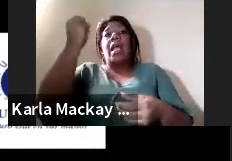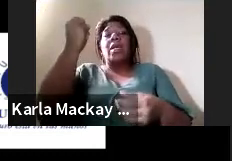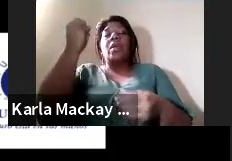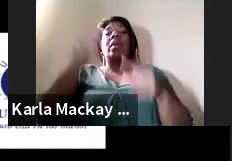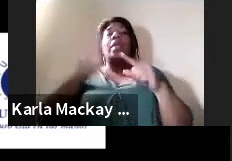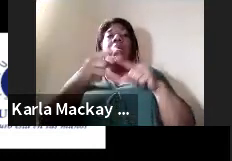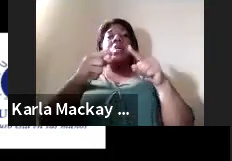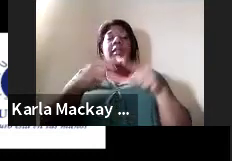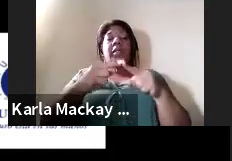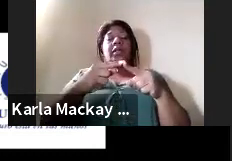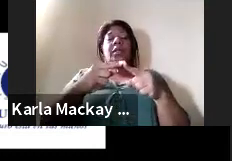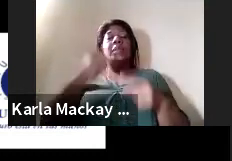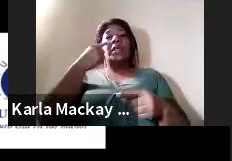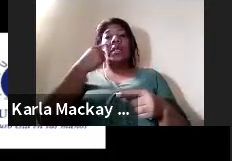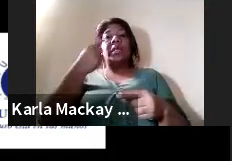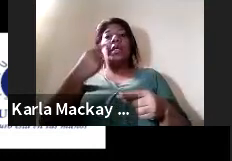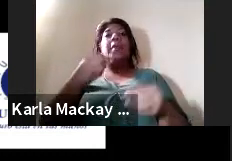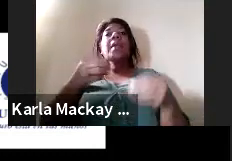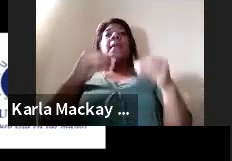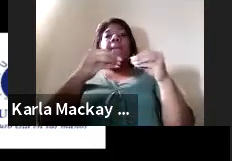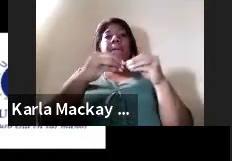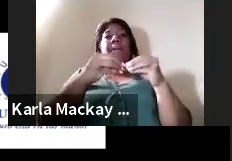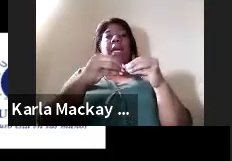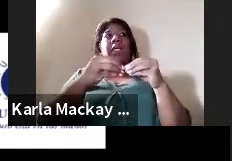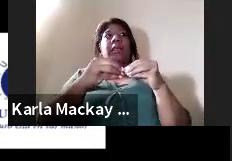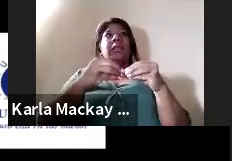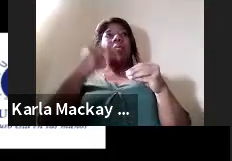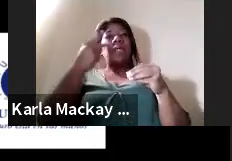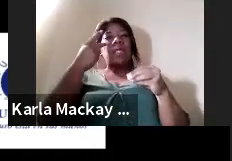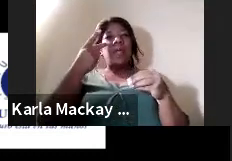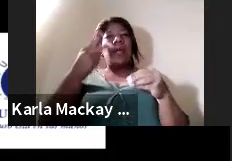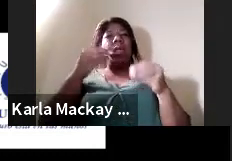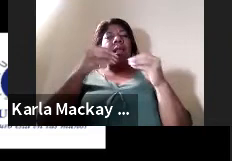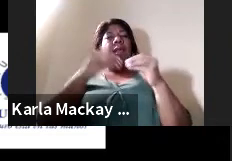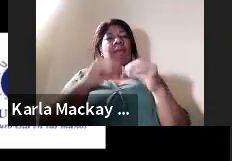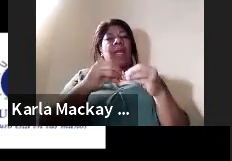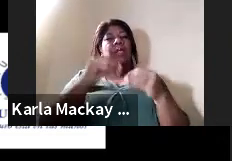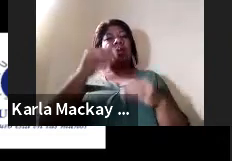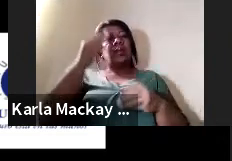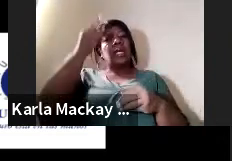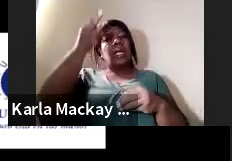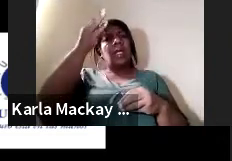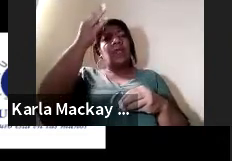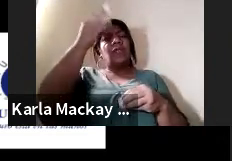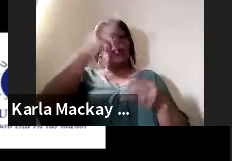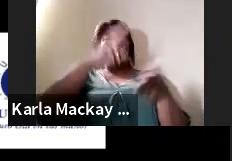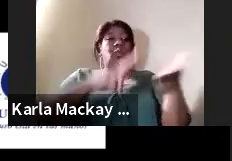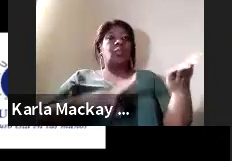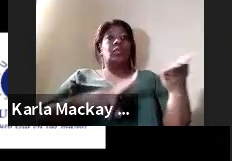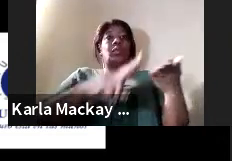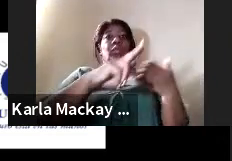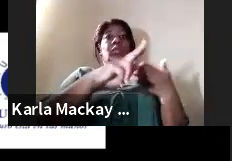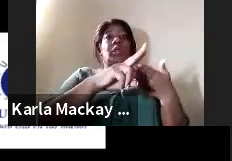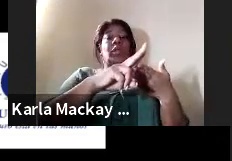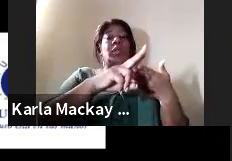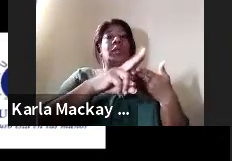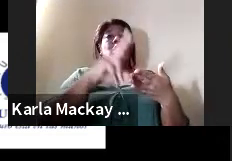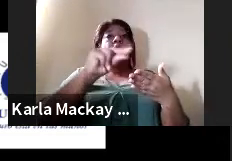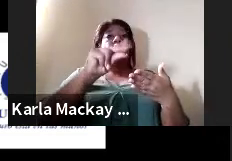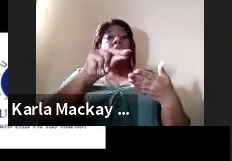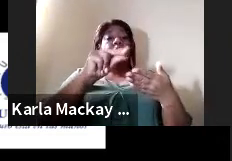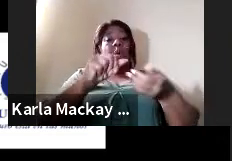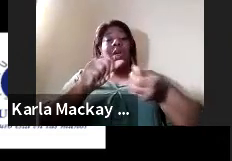más allá, es lo que nosotros consideramos. Y de hecho, somos el de pensar que si la universidad no transforma la sociedad,